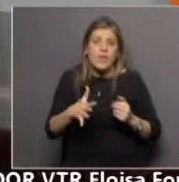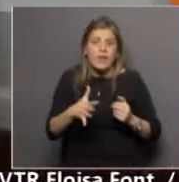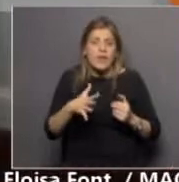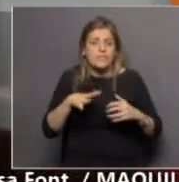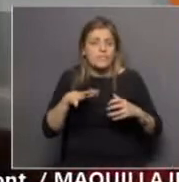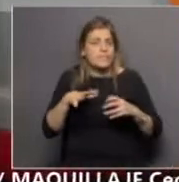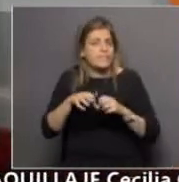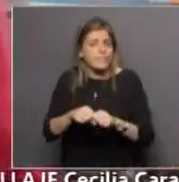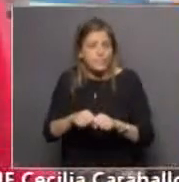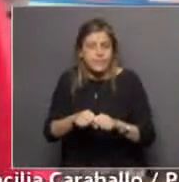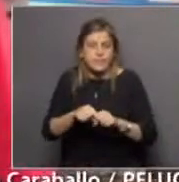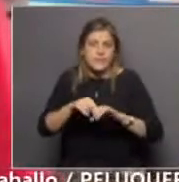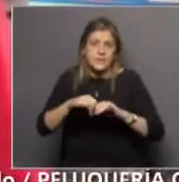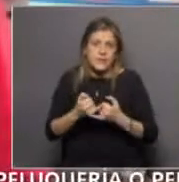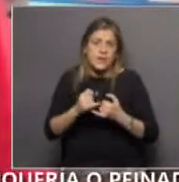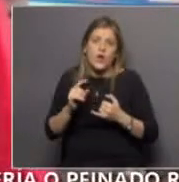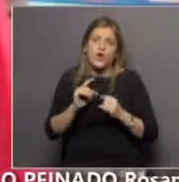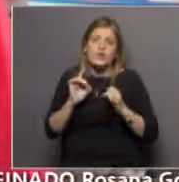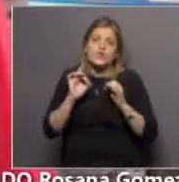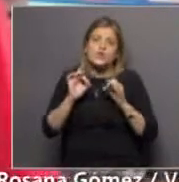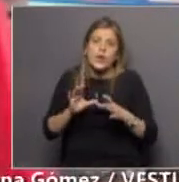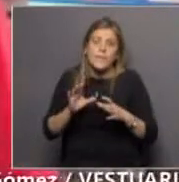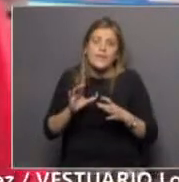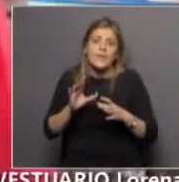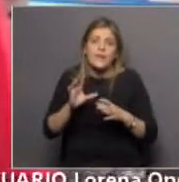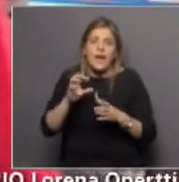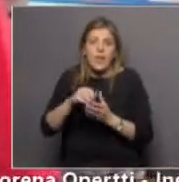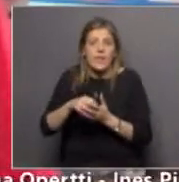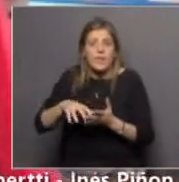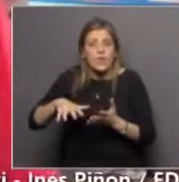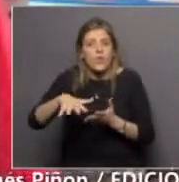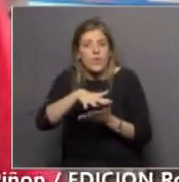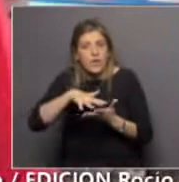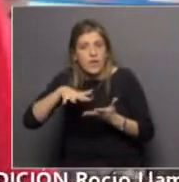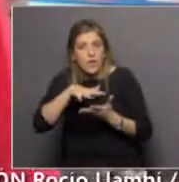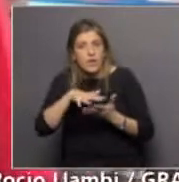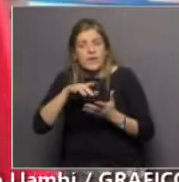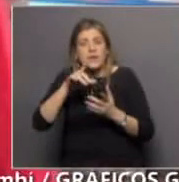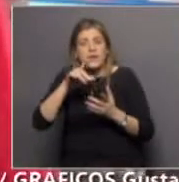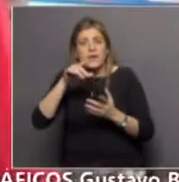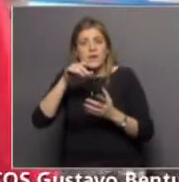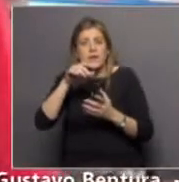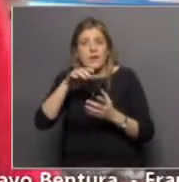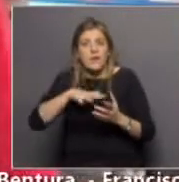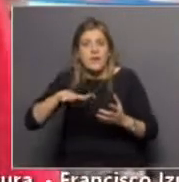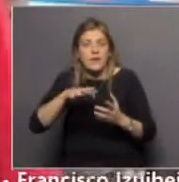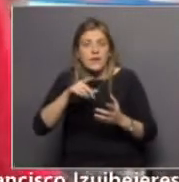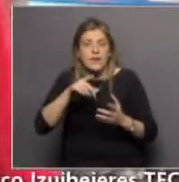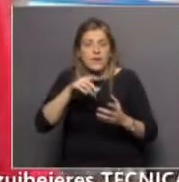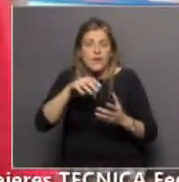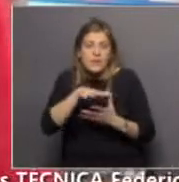saturación no solamente en lo locativo sino en la capacidad de